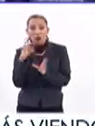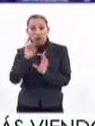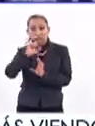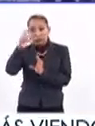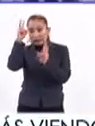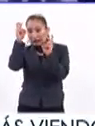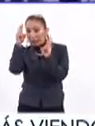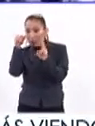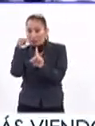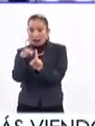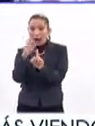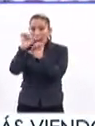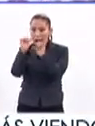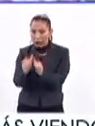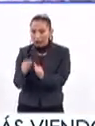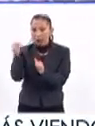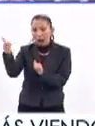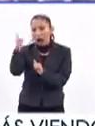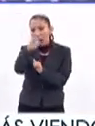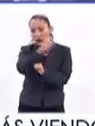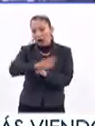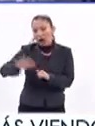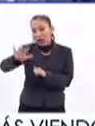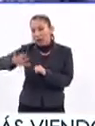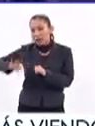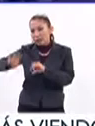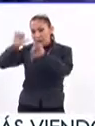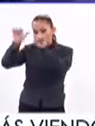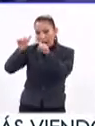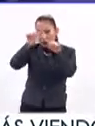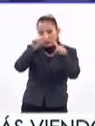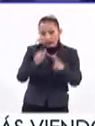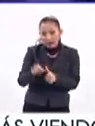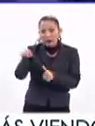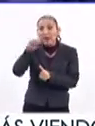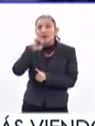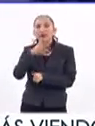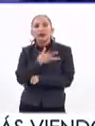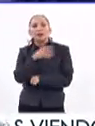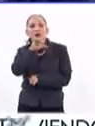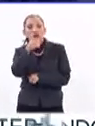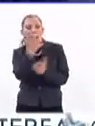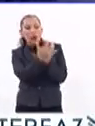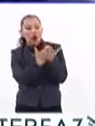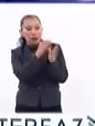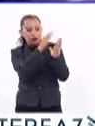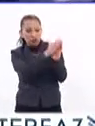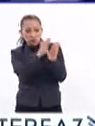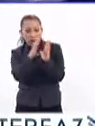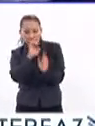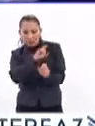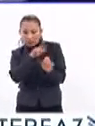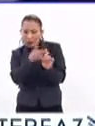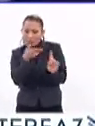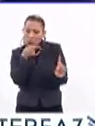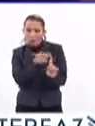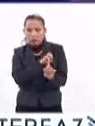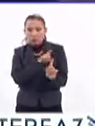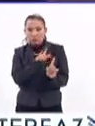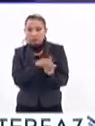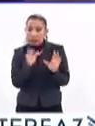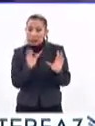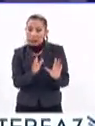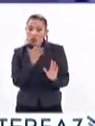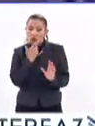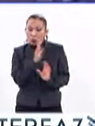de especialización para las artes, para cada una de las disciplinas artísticas. Tenemos unas colecciones especializadas muy particulares